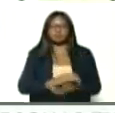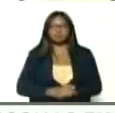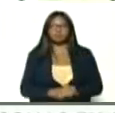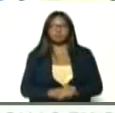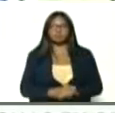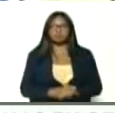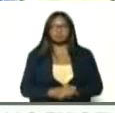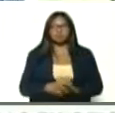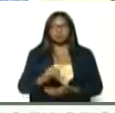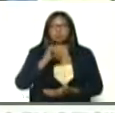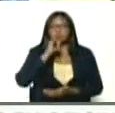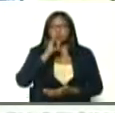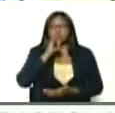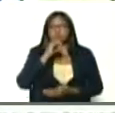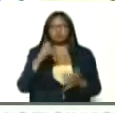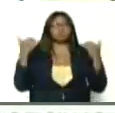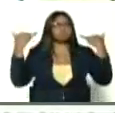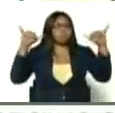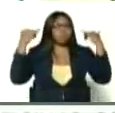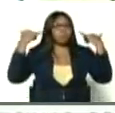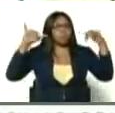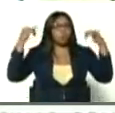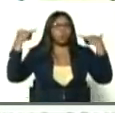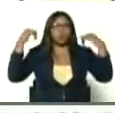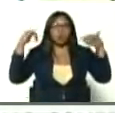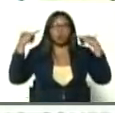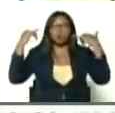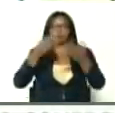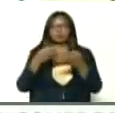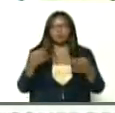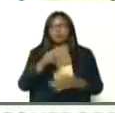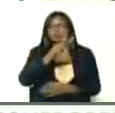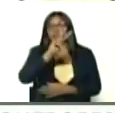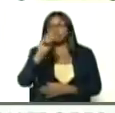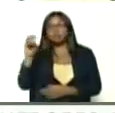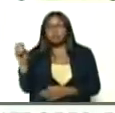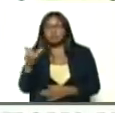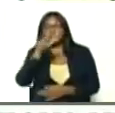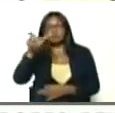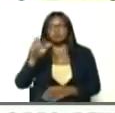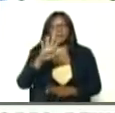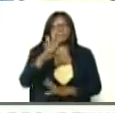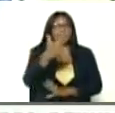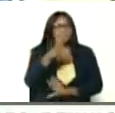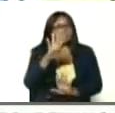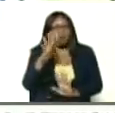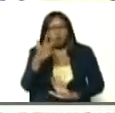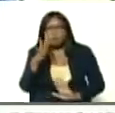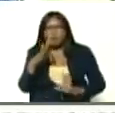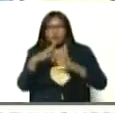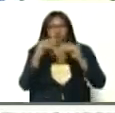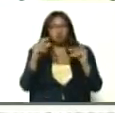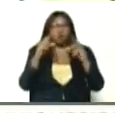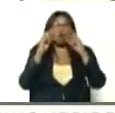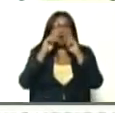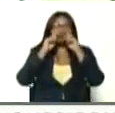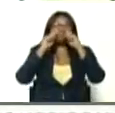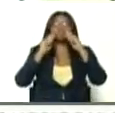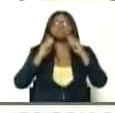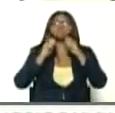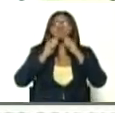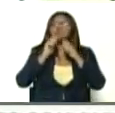me llegó información, mega rumba, había doscientas personas, por lo menos, todos, tapabocas,